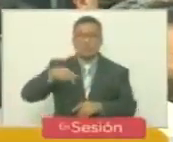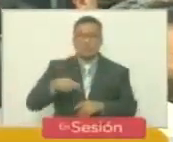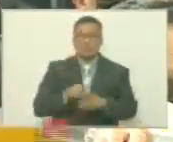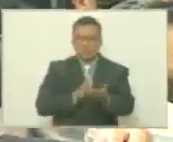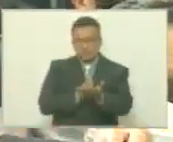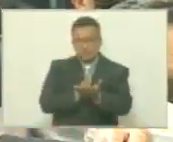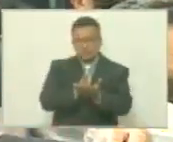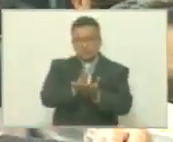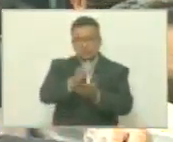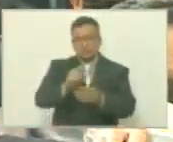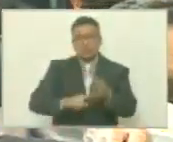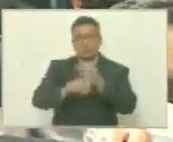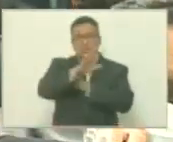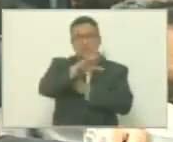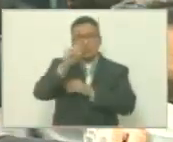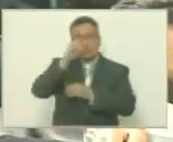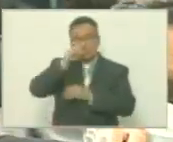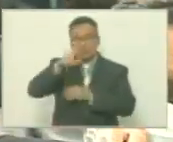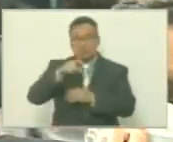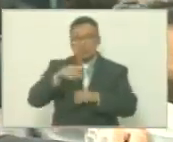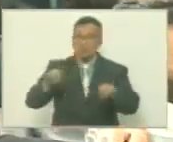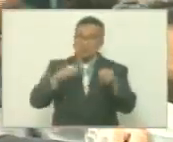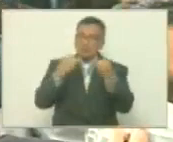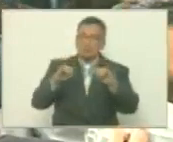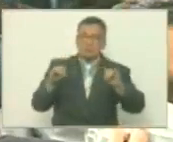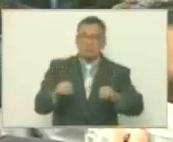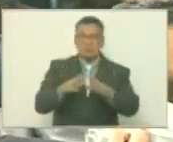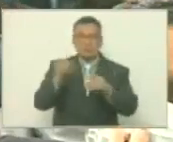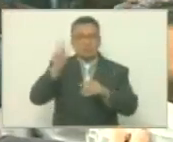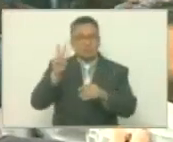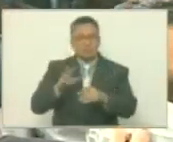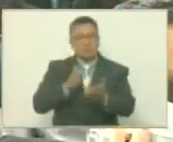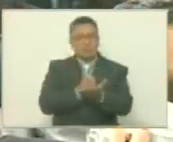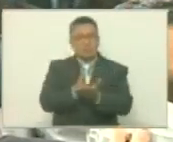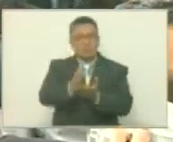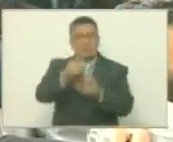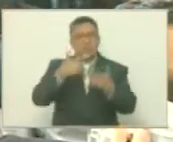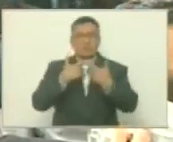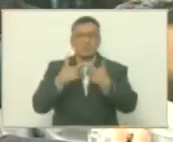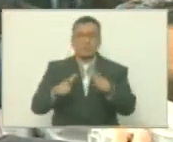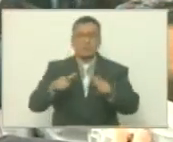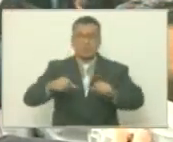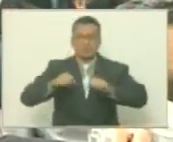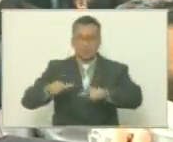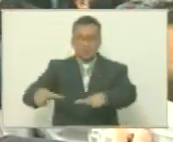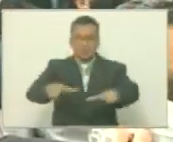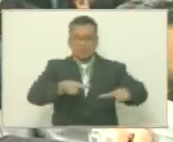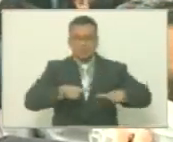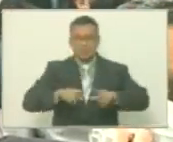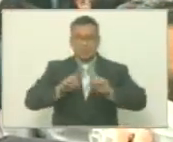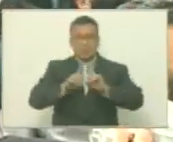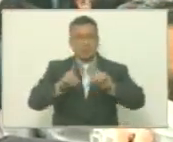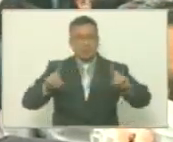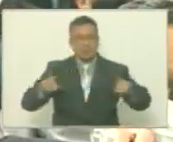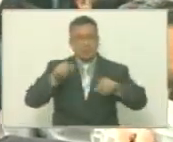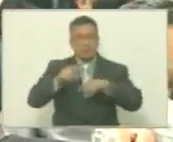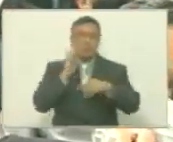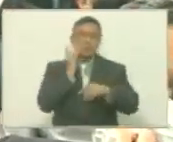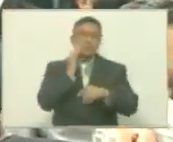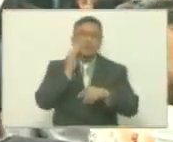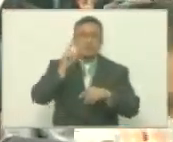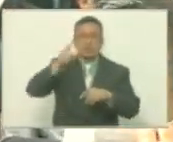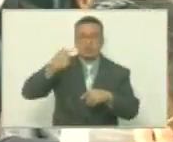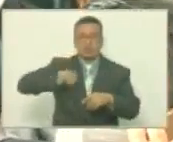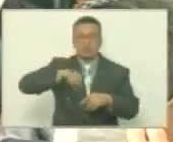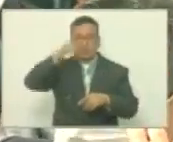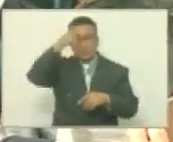rumbo a sus 500 años. Y lo celebrará en una Venezuela que seguirá siendo libre, soberana e independiente y que es el ejemplo que también